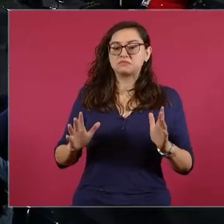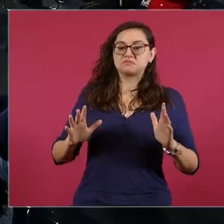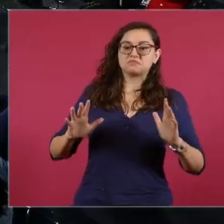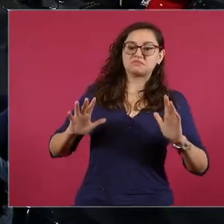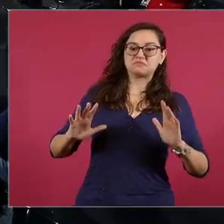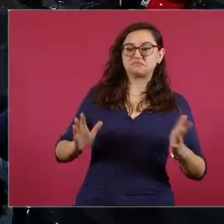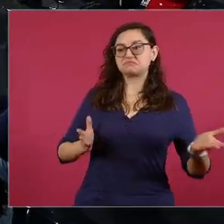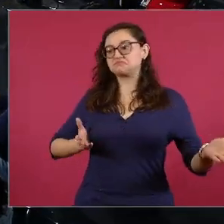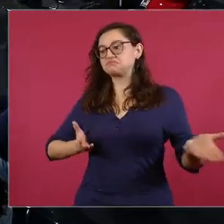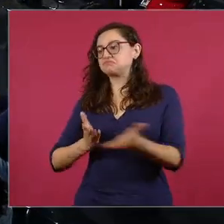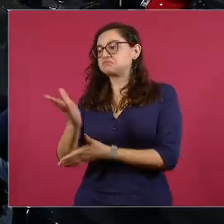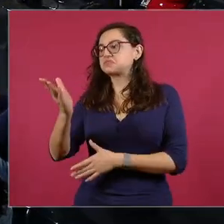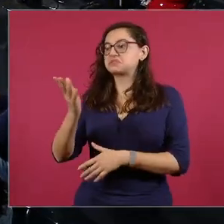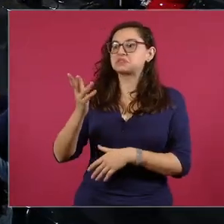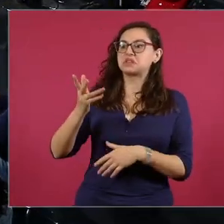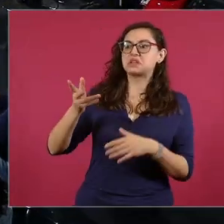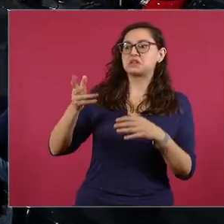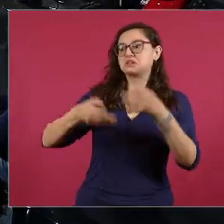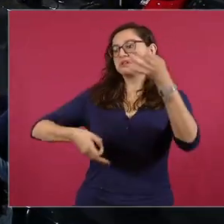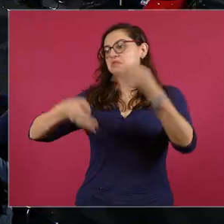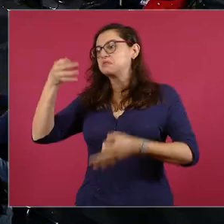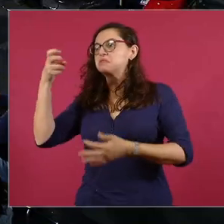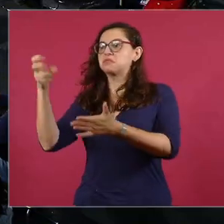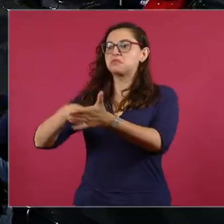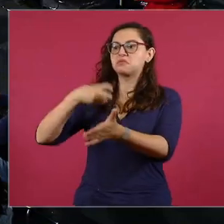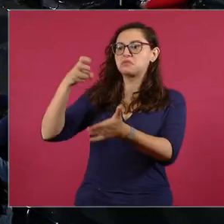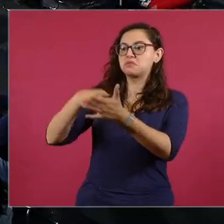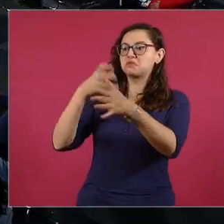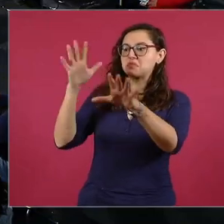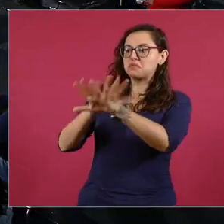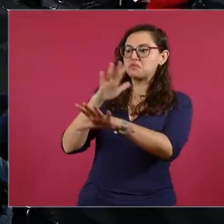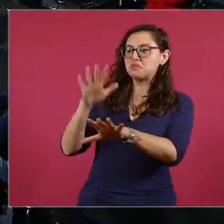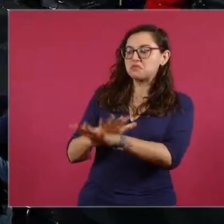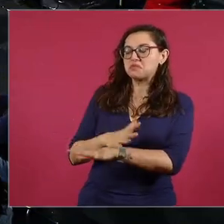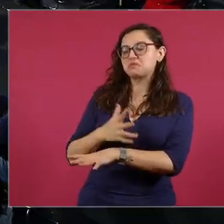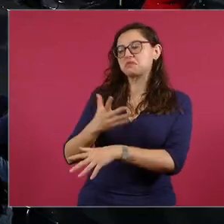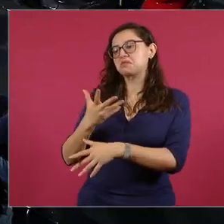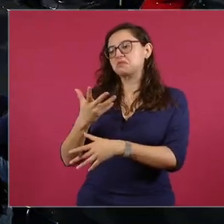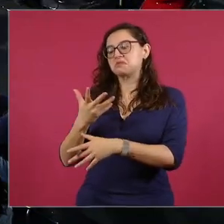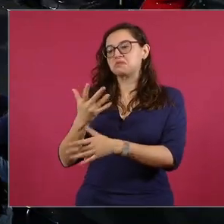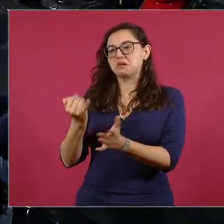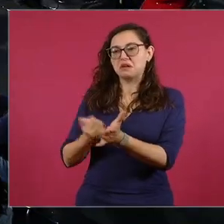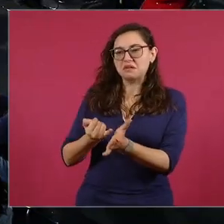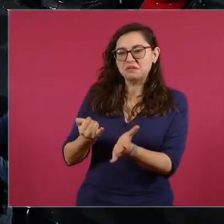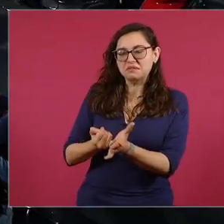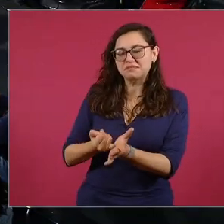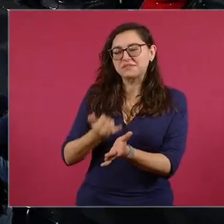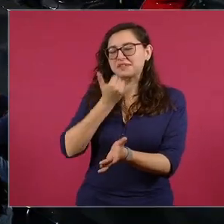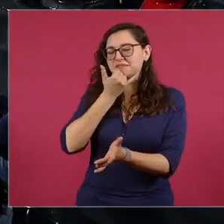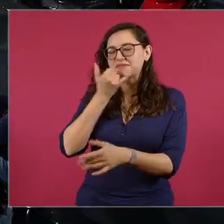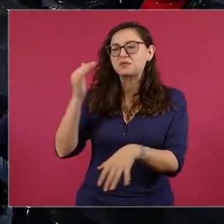reforma fiscal, perdón, judicial,